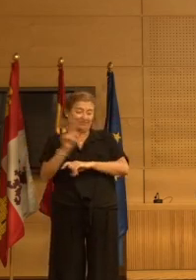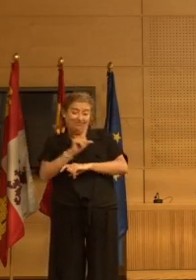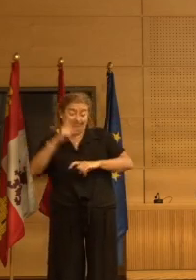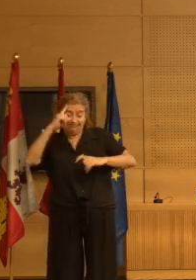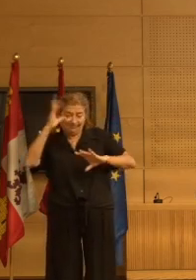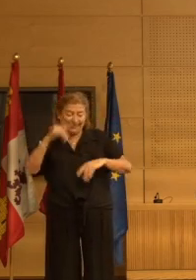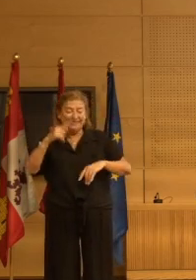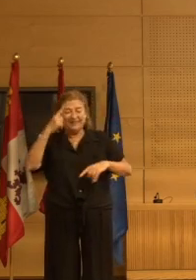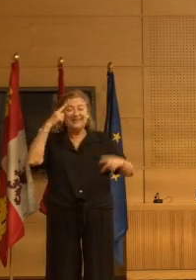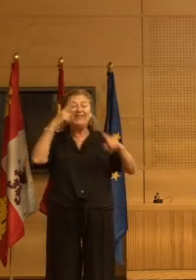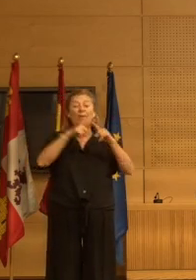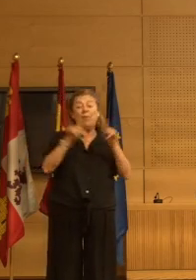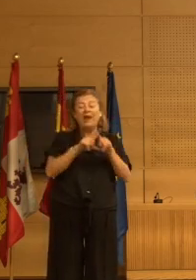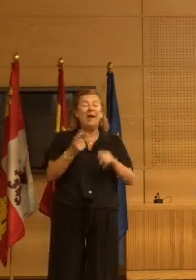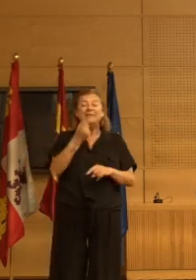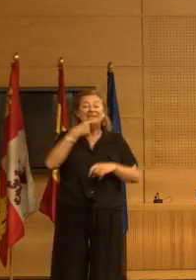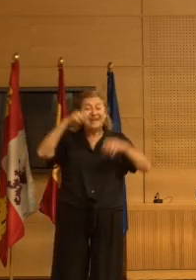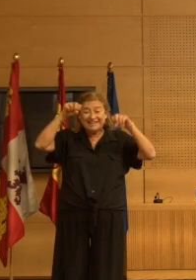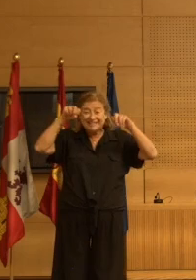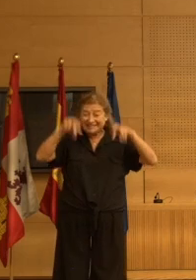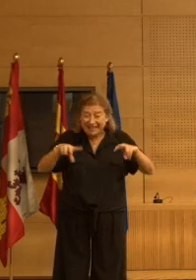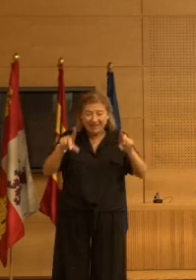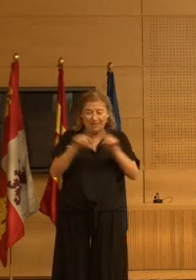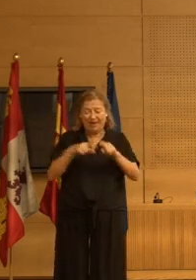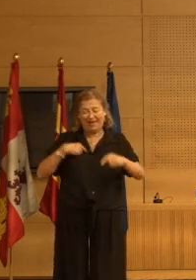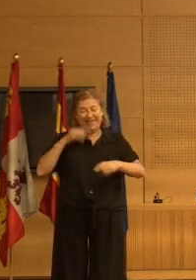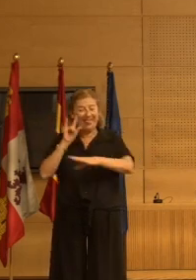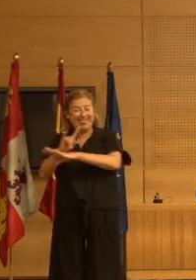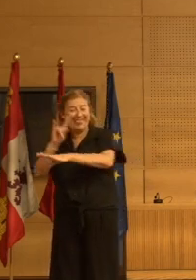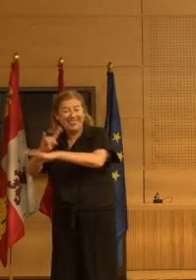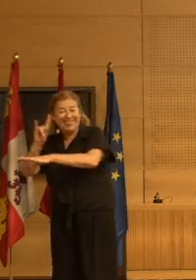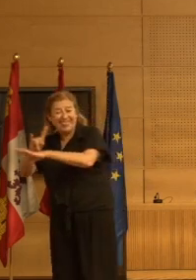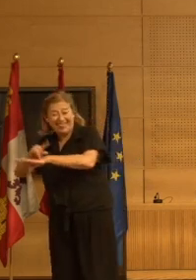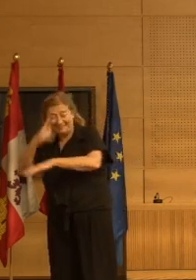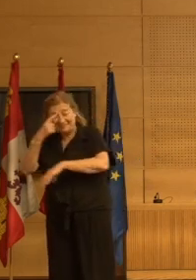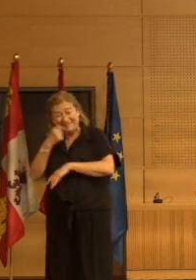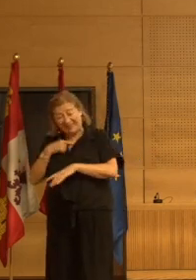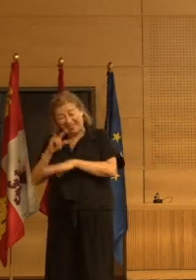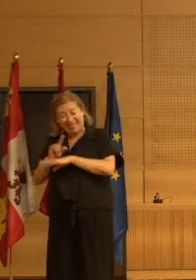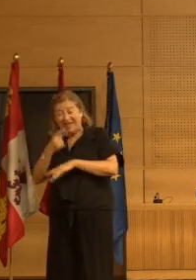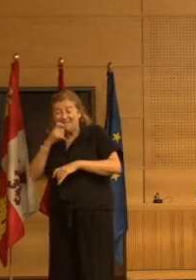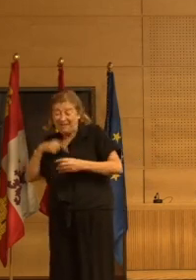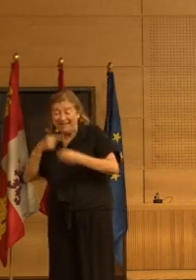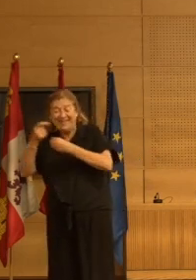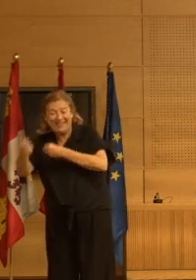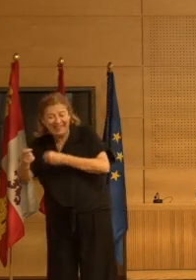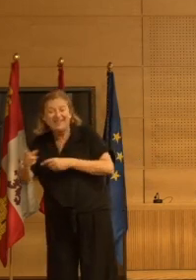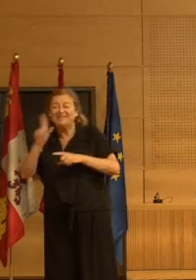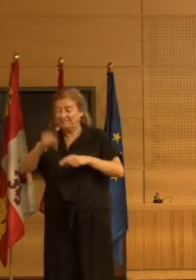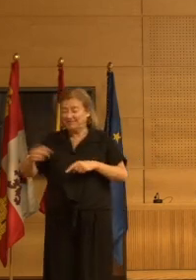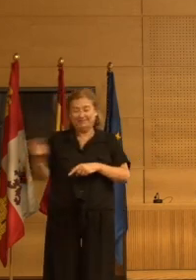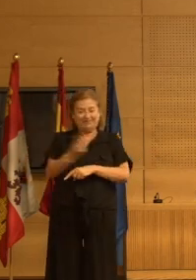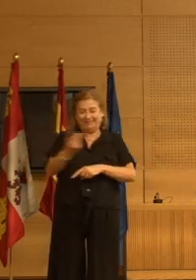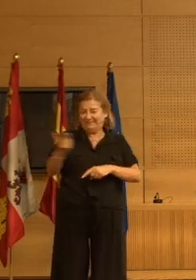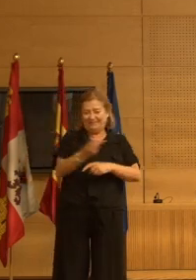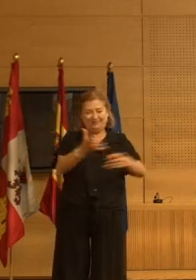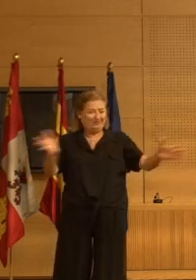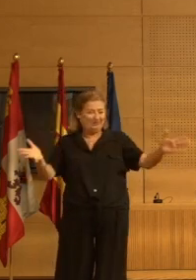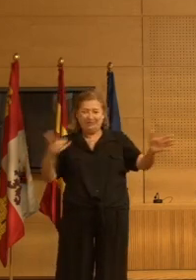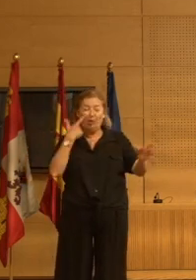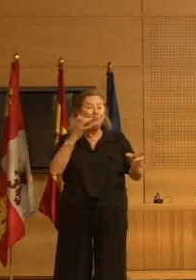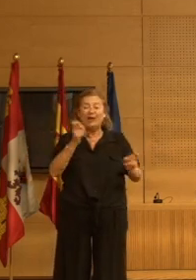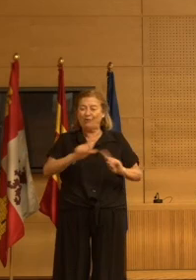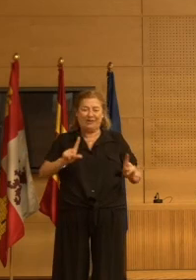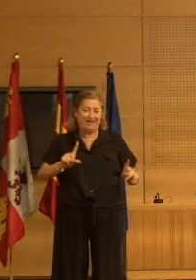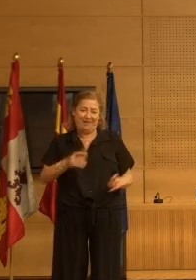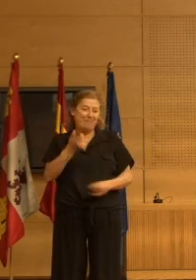respecto del placebo, es decir, que el tamaño de efecto aquí aparece no llega a 0,20, con lo cual posiblemente sería clínicamente irrelevante, imperceptible